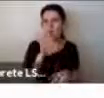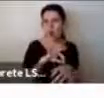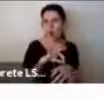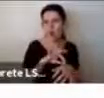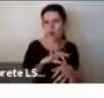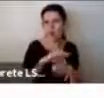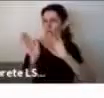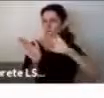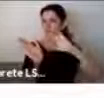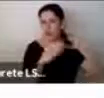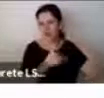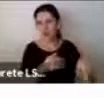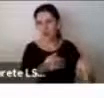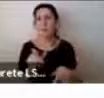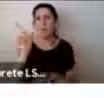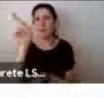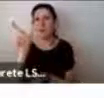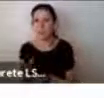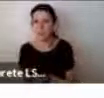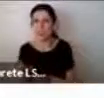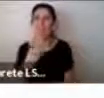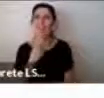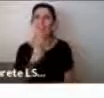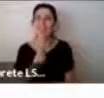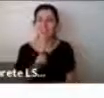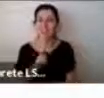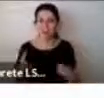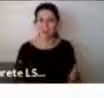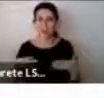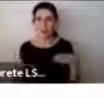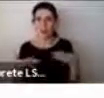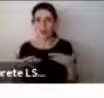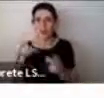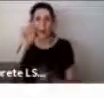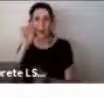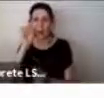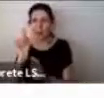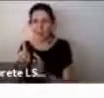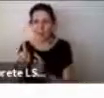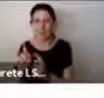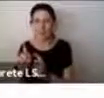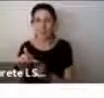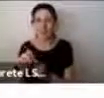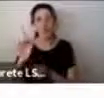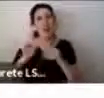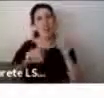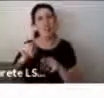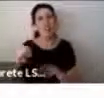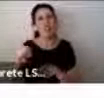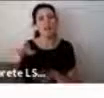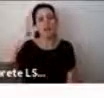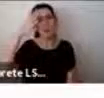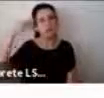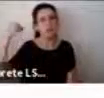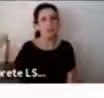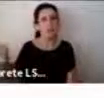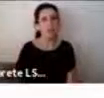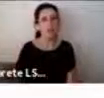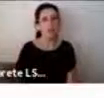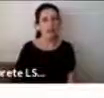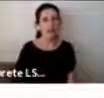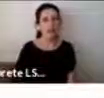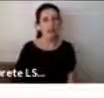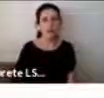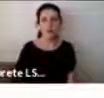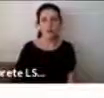gusta sus preferencias porque eso también es algo que a veces queda relegado cuando nos enfrentamos a poder